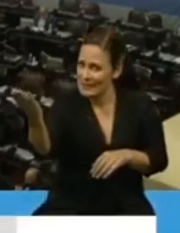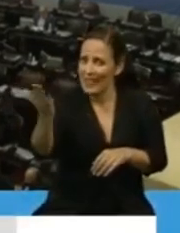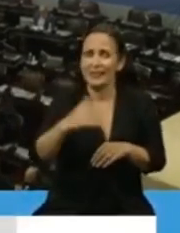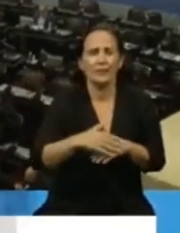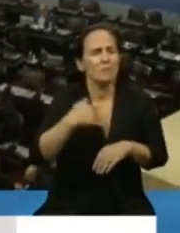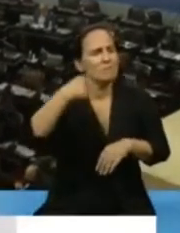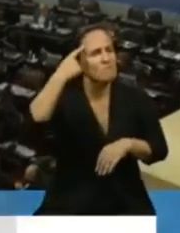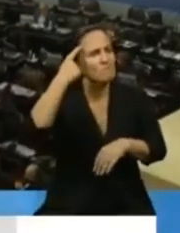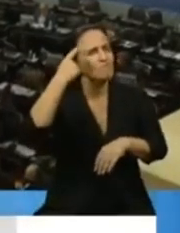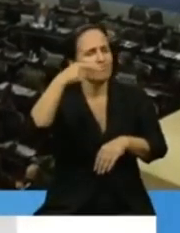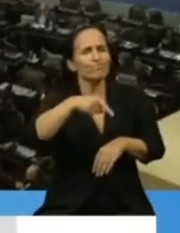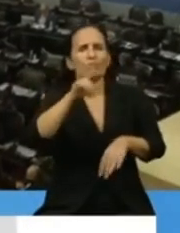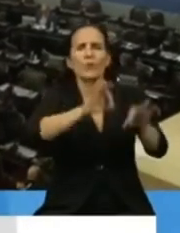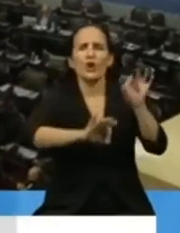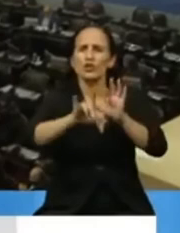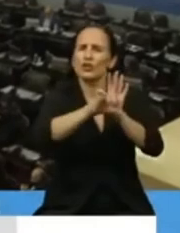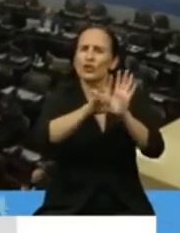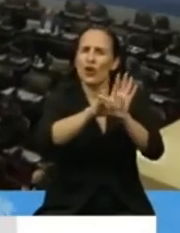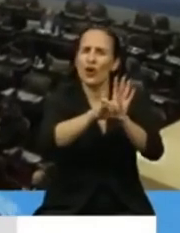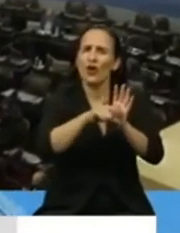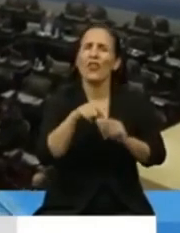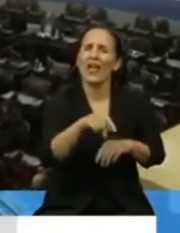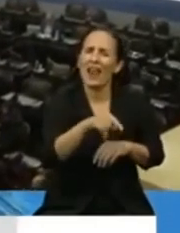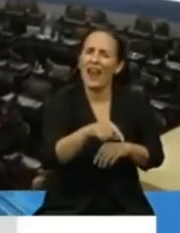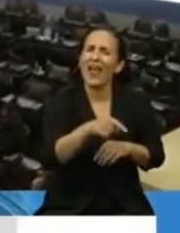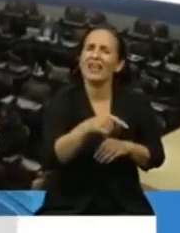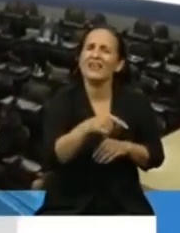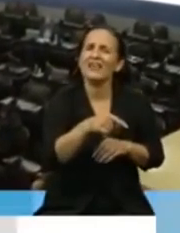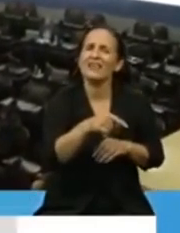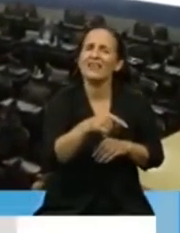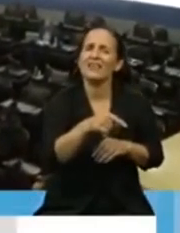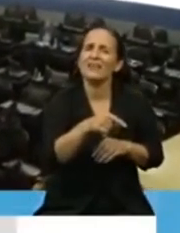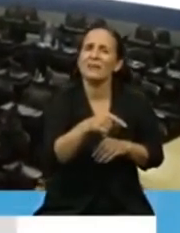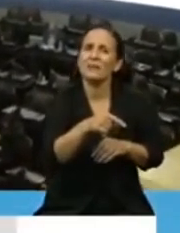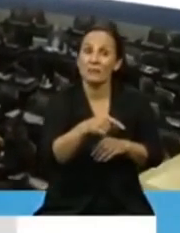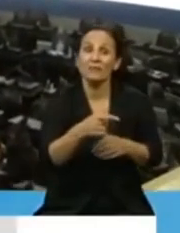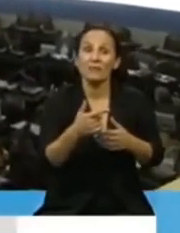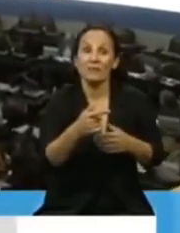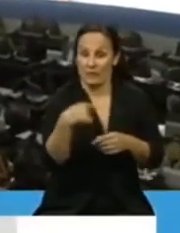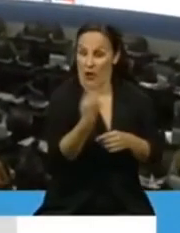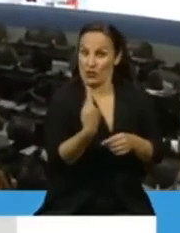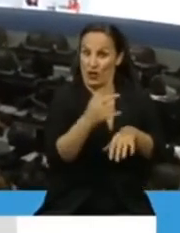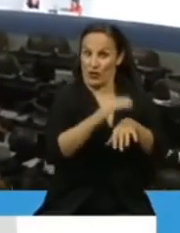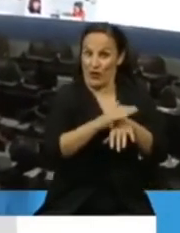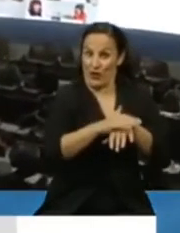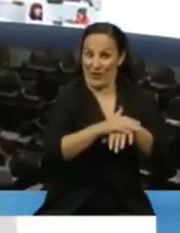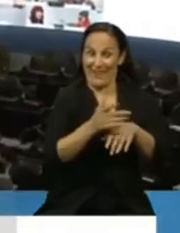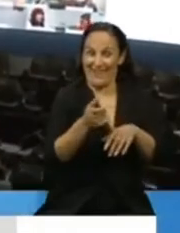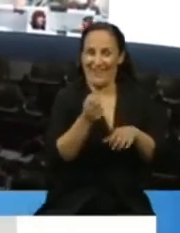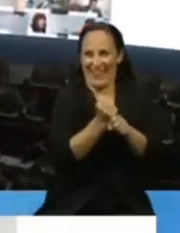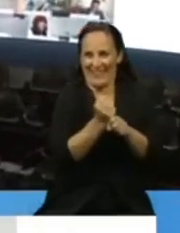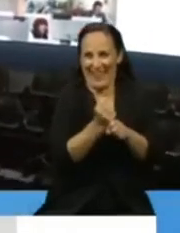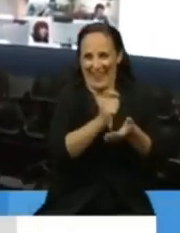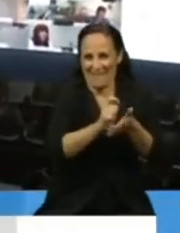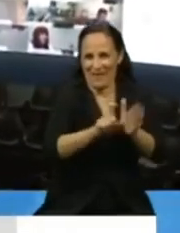que este proyecto de ley representa no solo a los que manejamos las leyes, sino que es una necesidad y